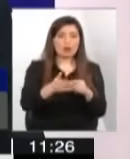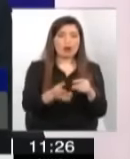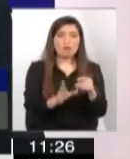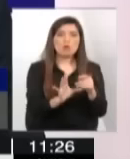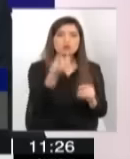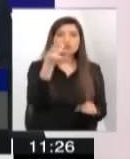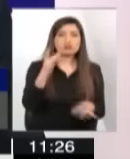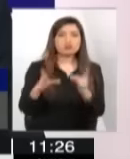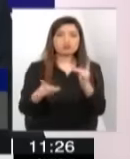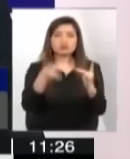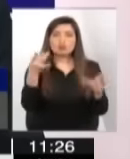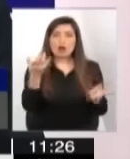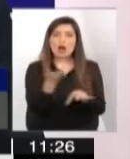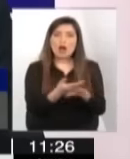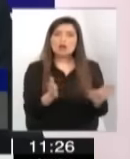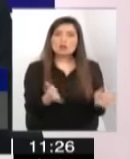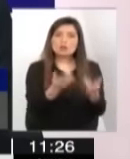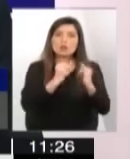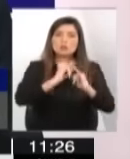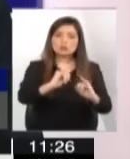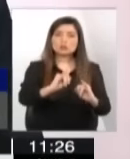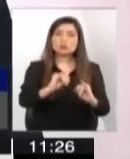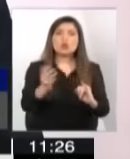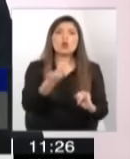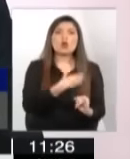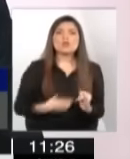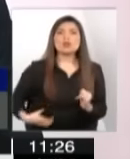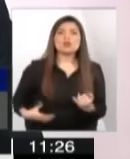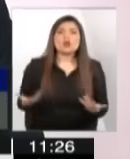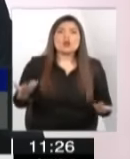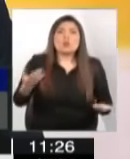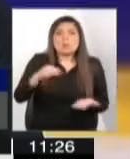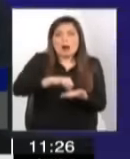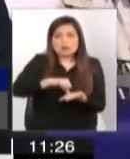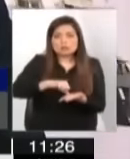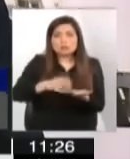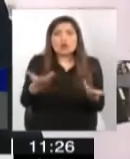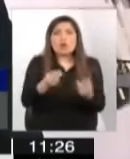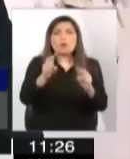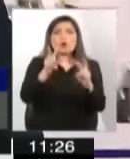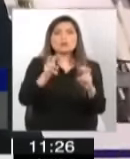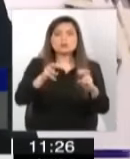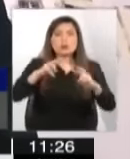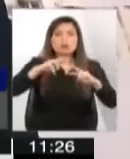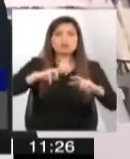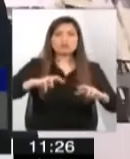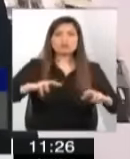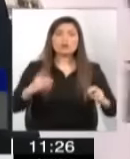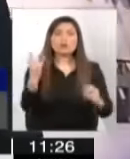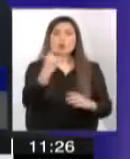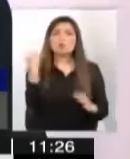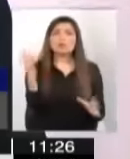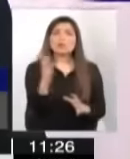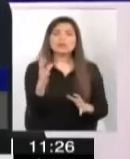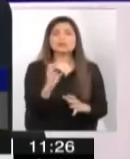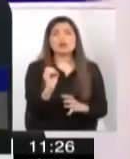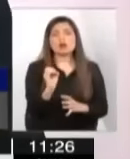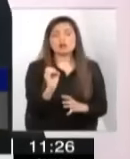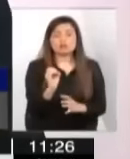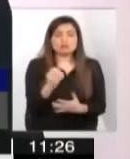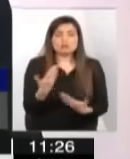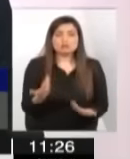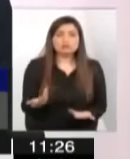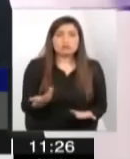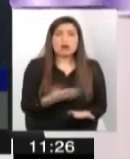como país y como gobierno fundamentalmente cómo se va a abordar esta materia en términos de urgencia o emergencia y